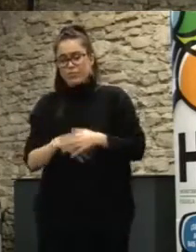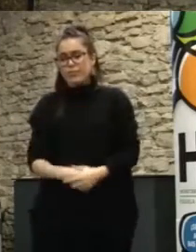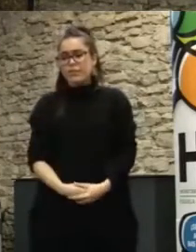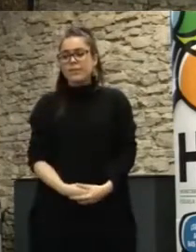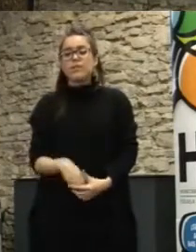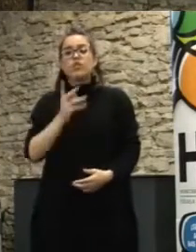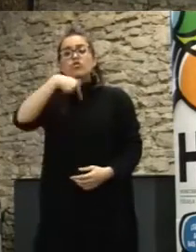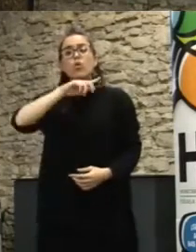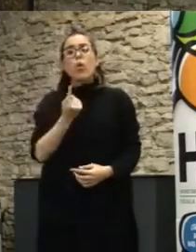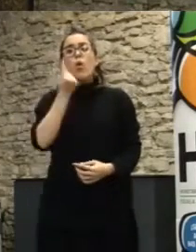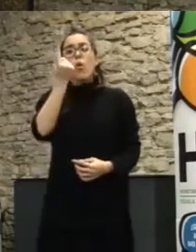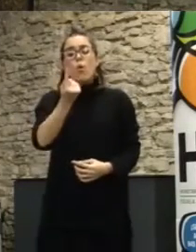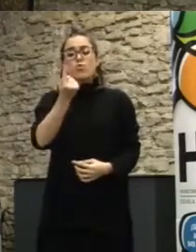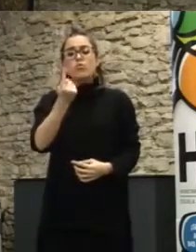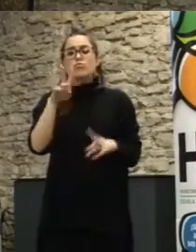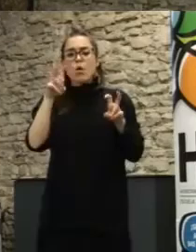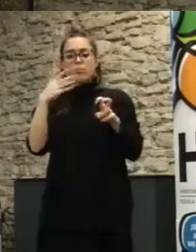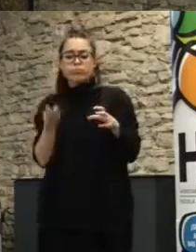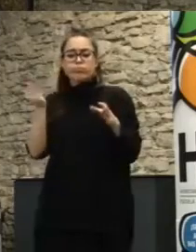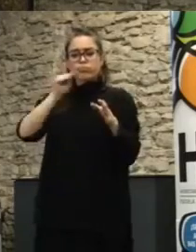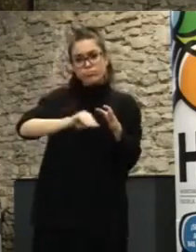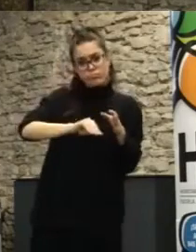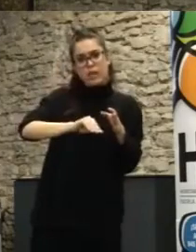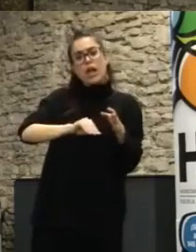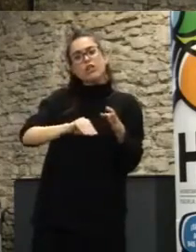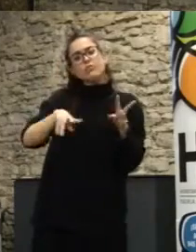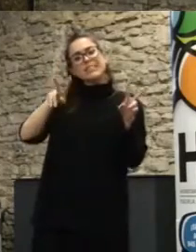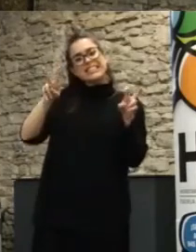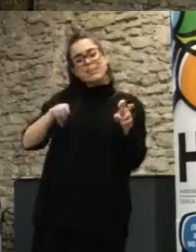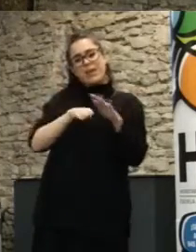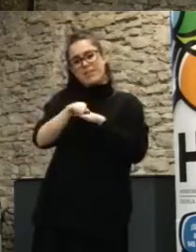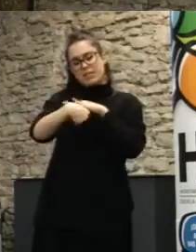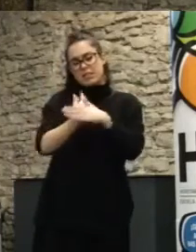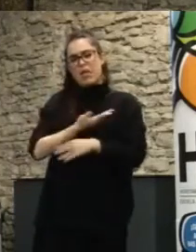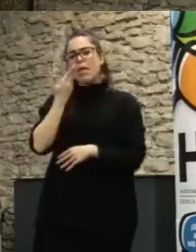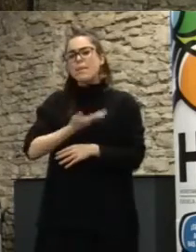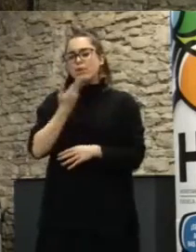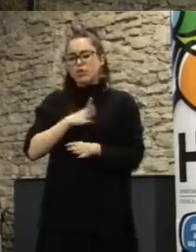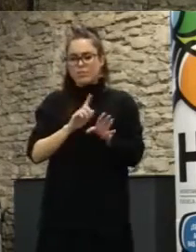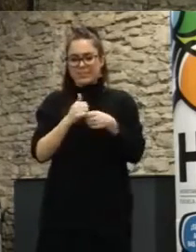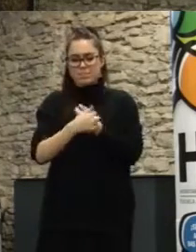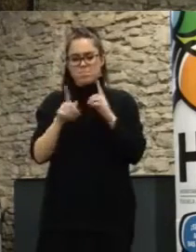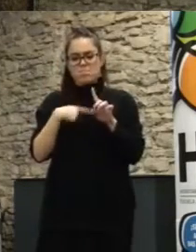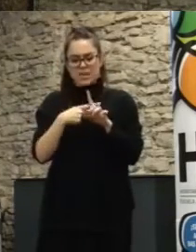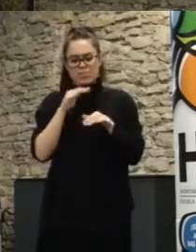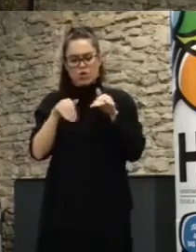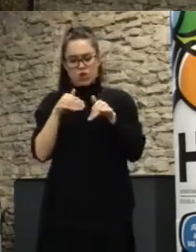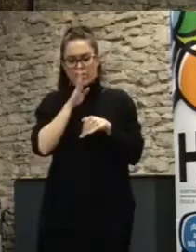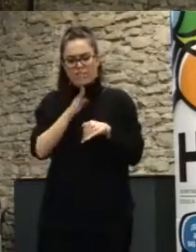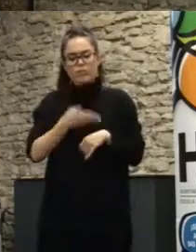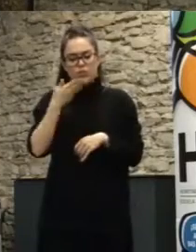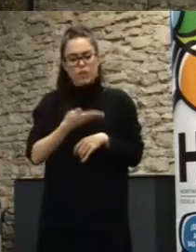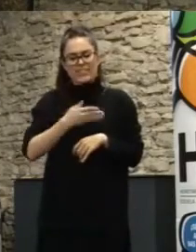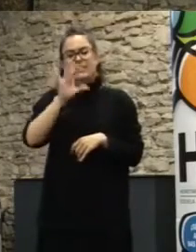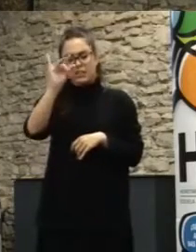que tiene que ver con la accesibilidad. Bien, ¿es importante que haya participación y que haya voto directo? Sí. Pero